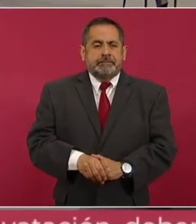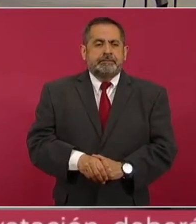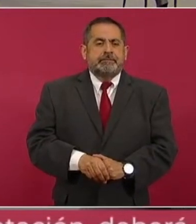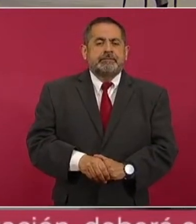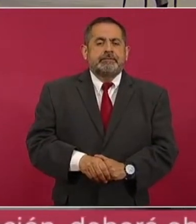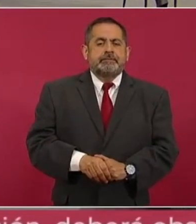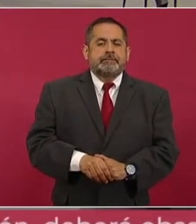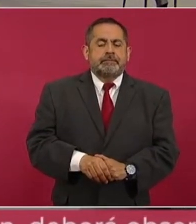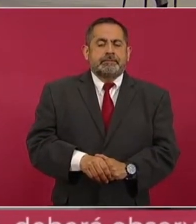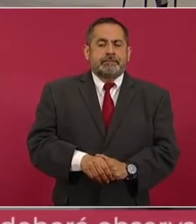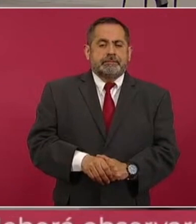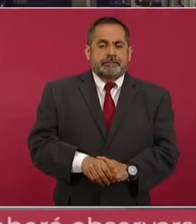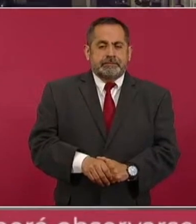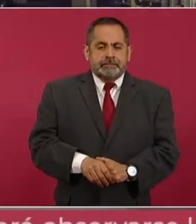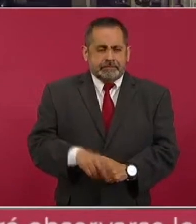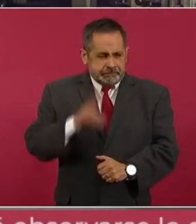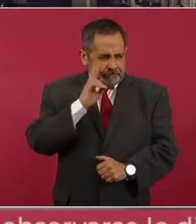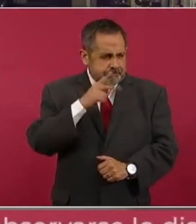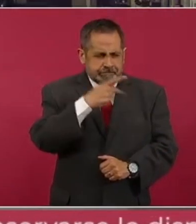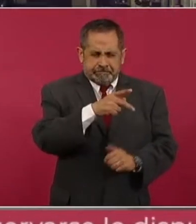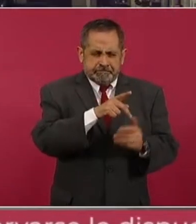si es que está en su página